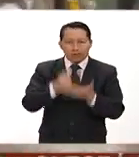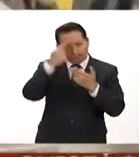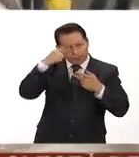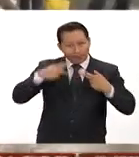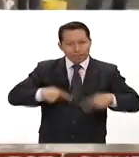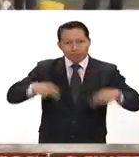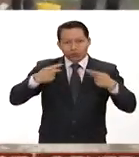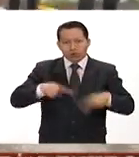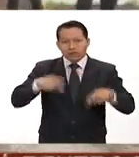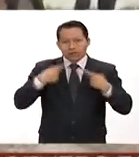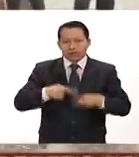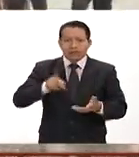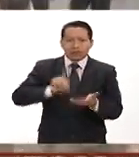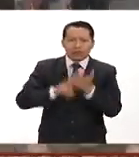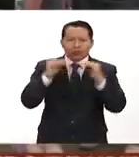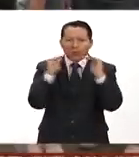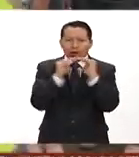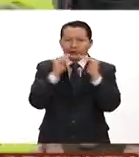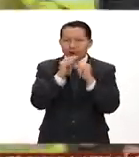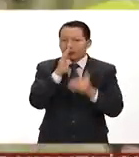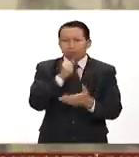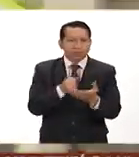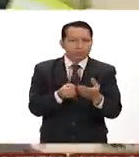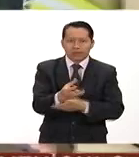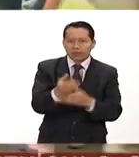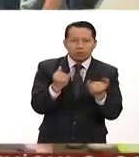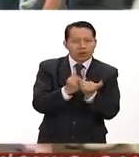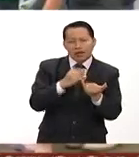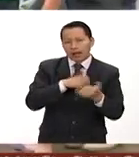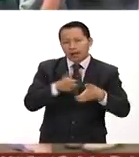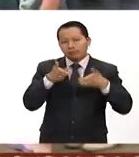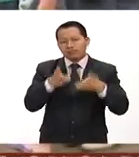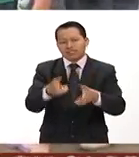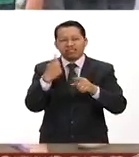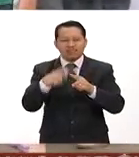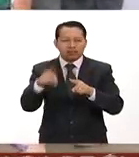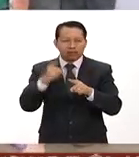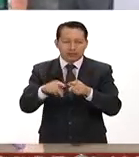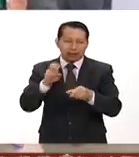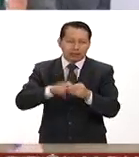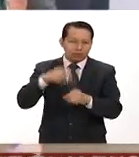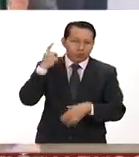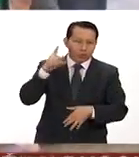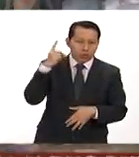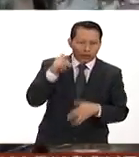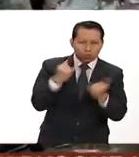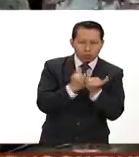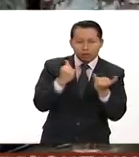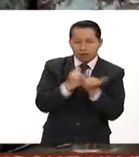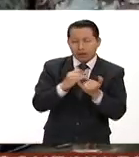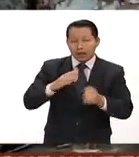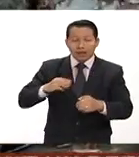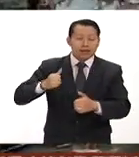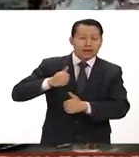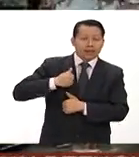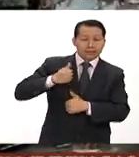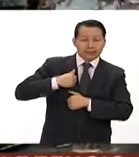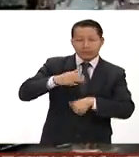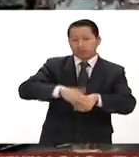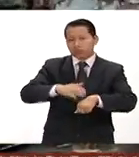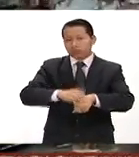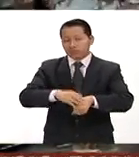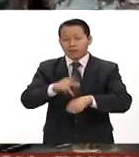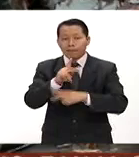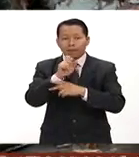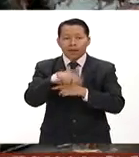personas que quedaron atrapadas en sus casas y en algunas vialidades de la capital duranguense el ejército activó el plan DN-3 para